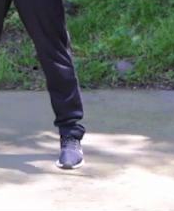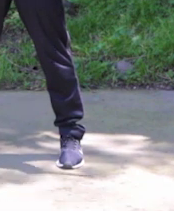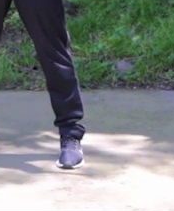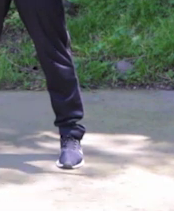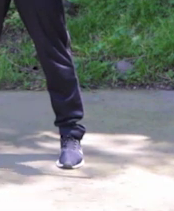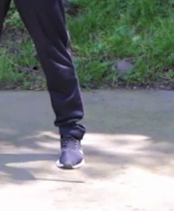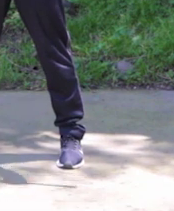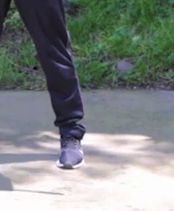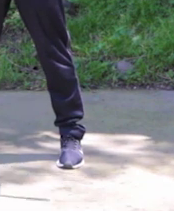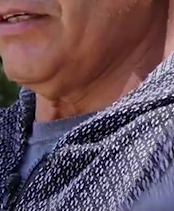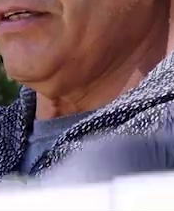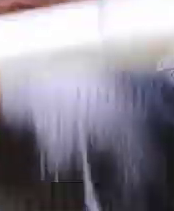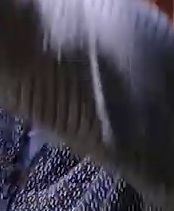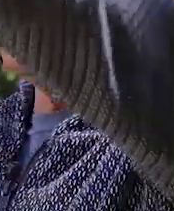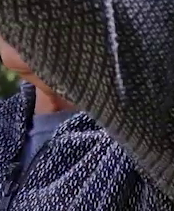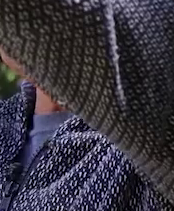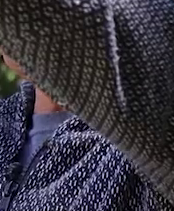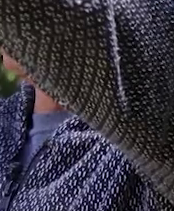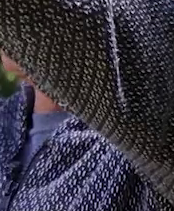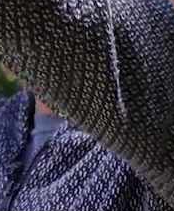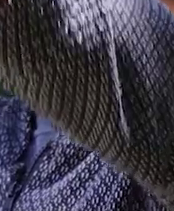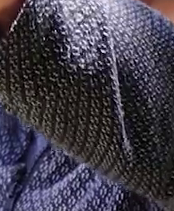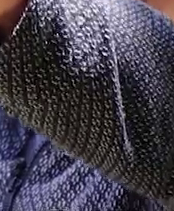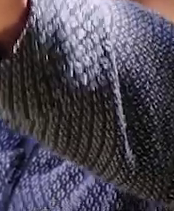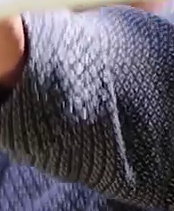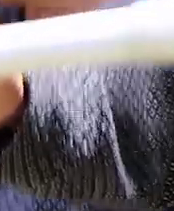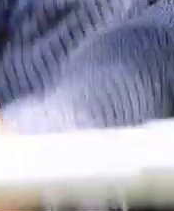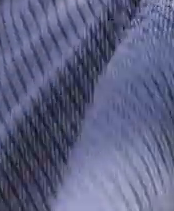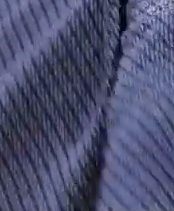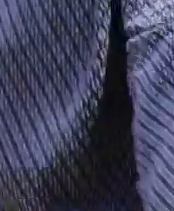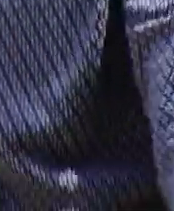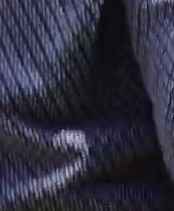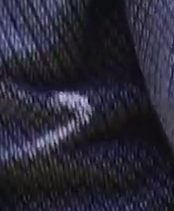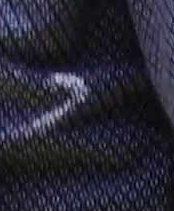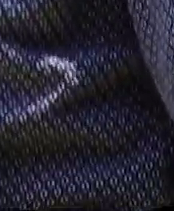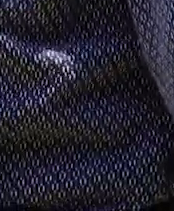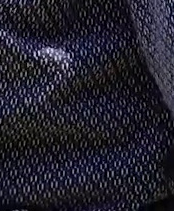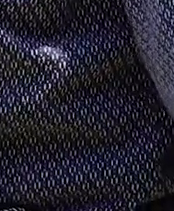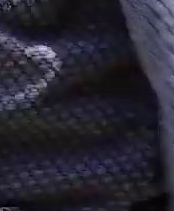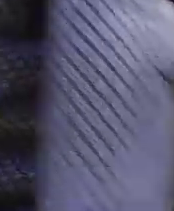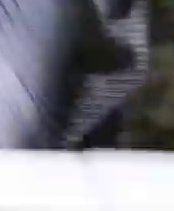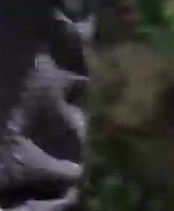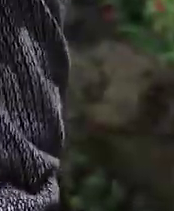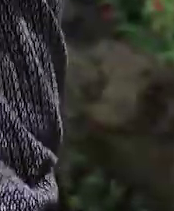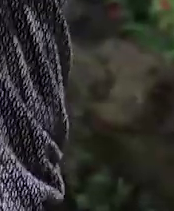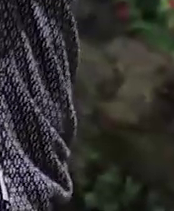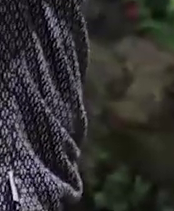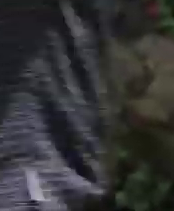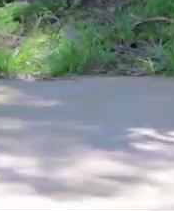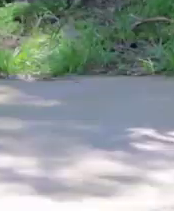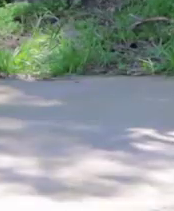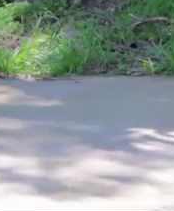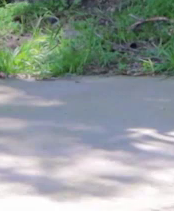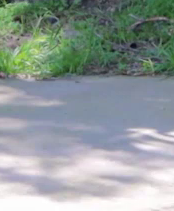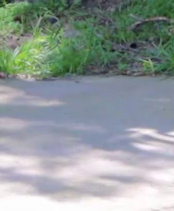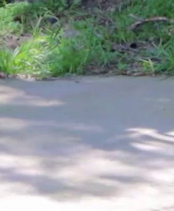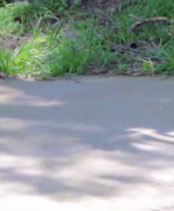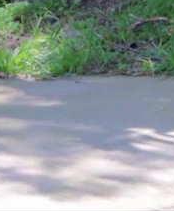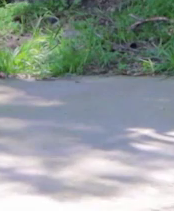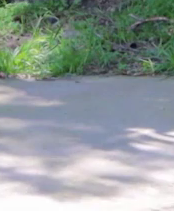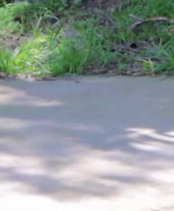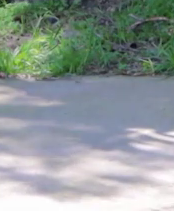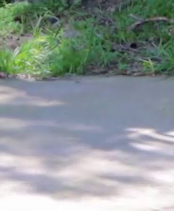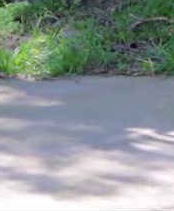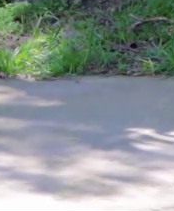Manteniendo la toalla encendida. Bajamos. Y subimos. Sujetamos